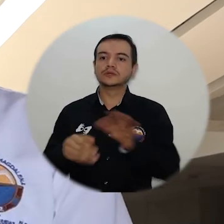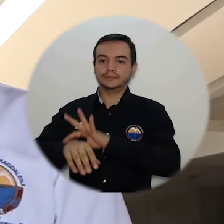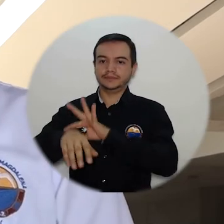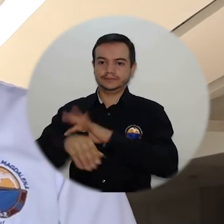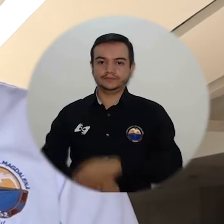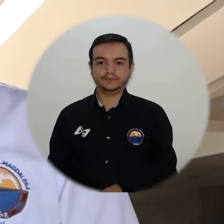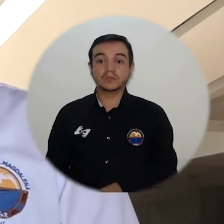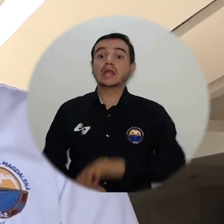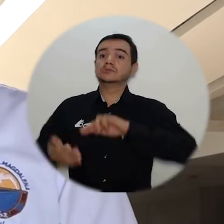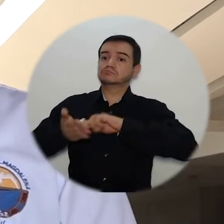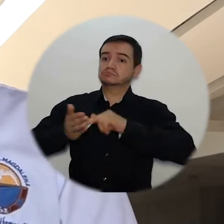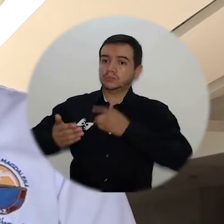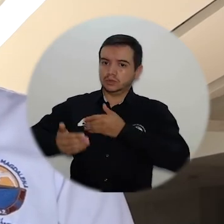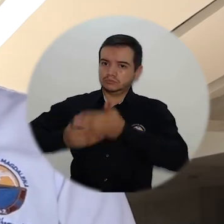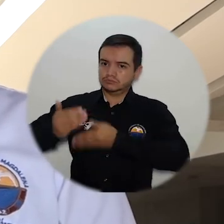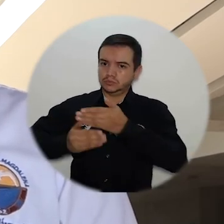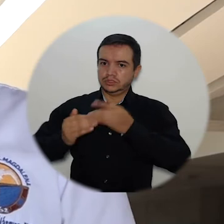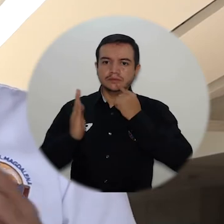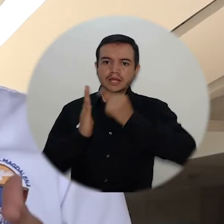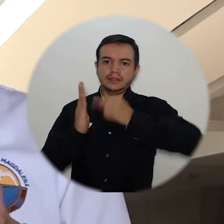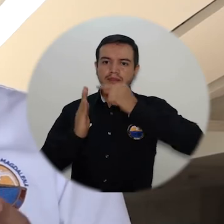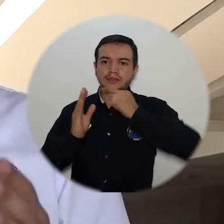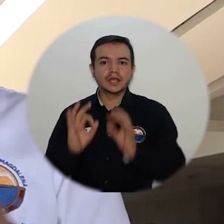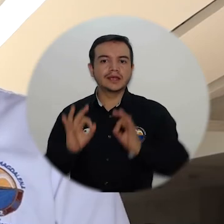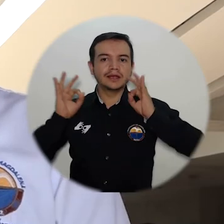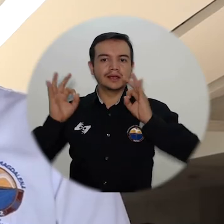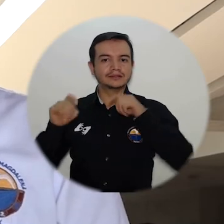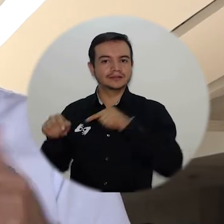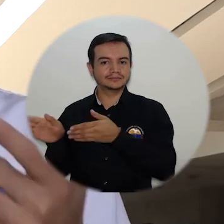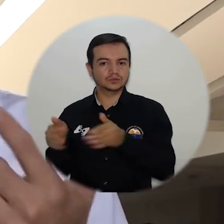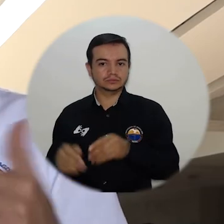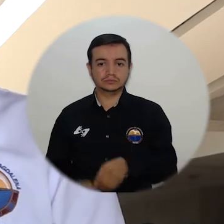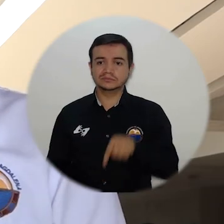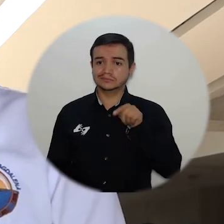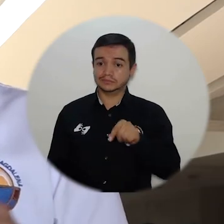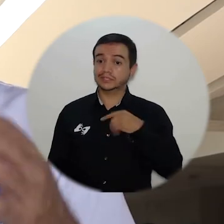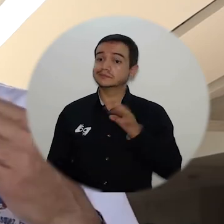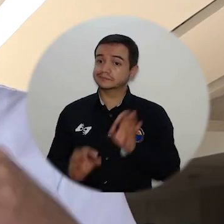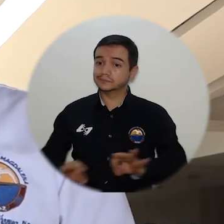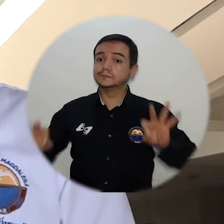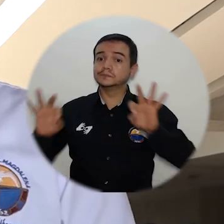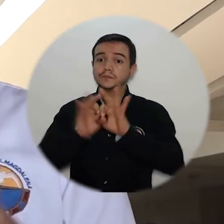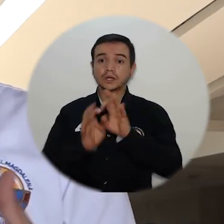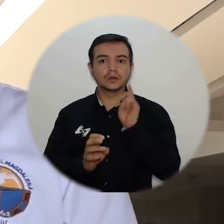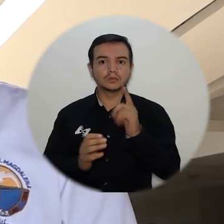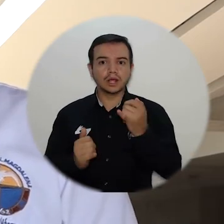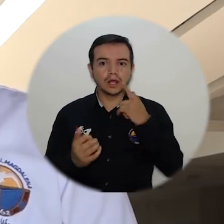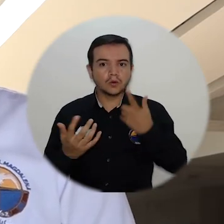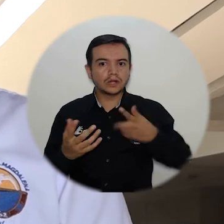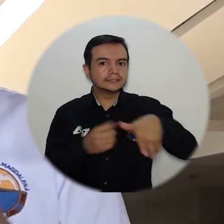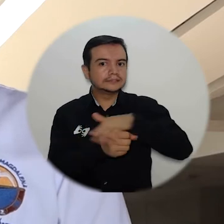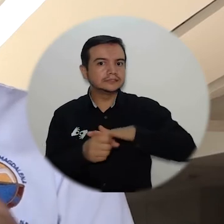con miras a la renovación de la acreditación institucional. Pero también estos procesos nos dan una mirada externa para que nosotros, en nuestros